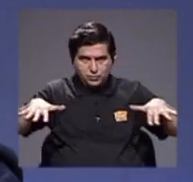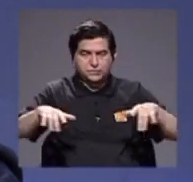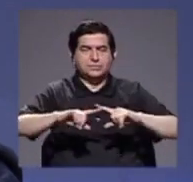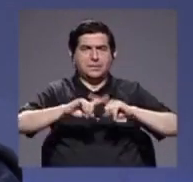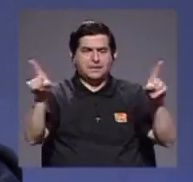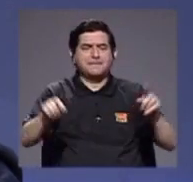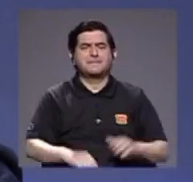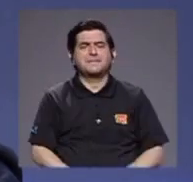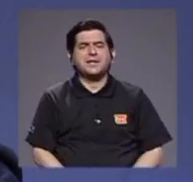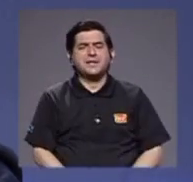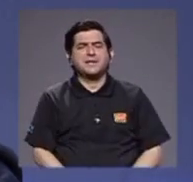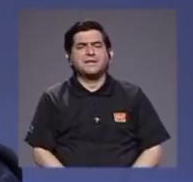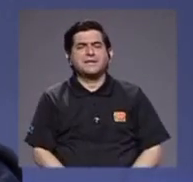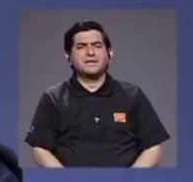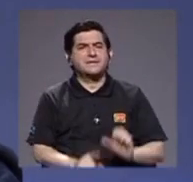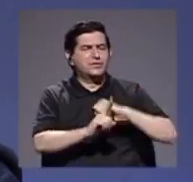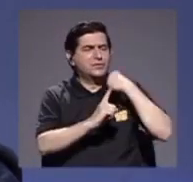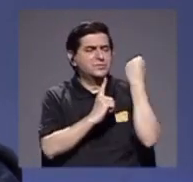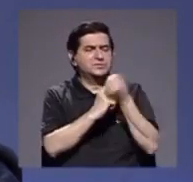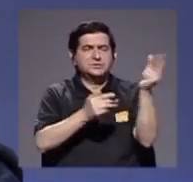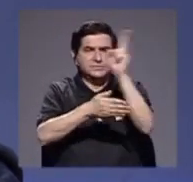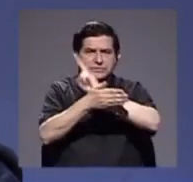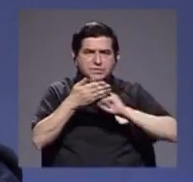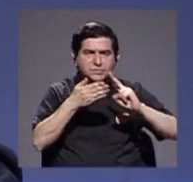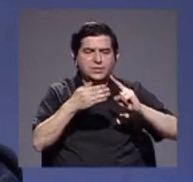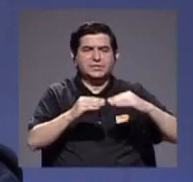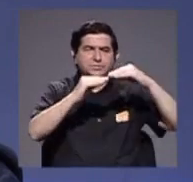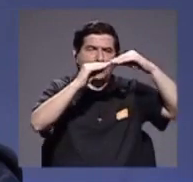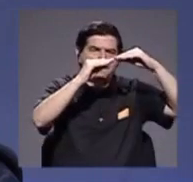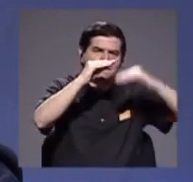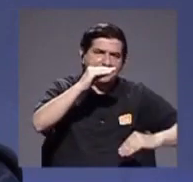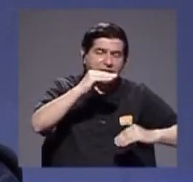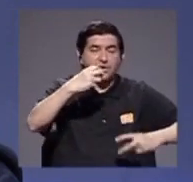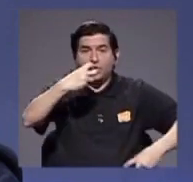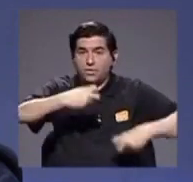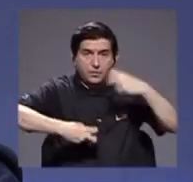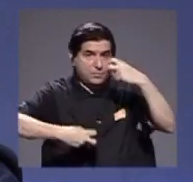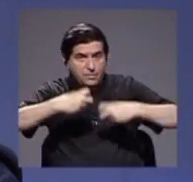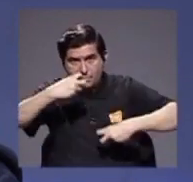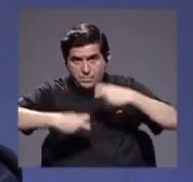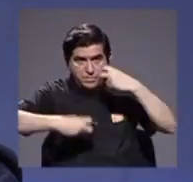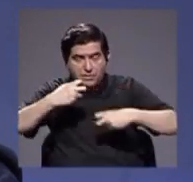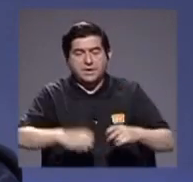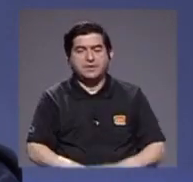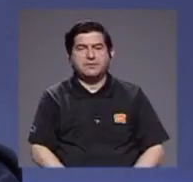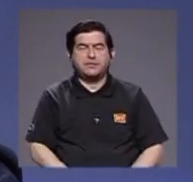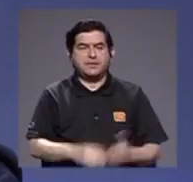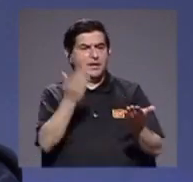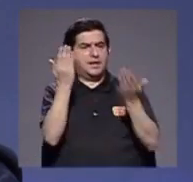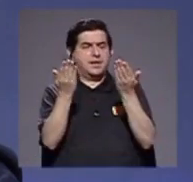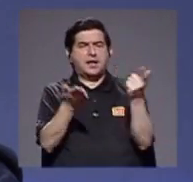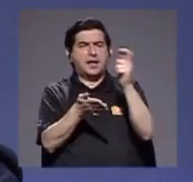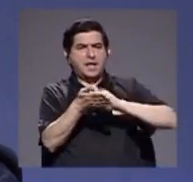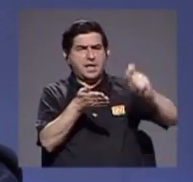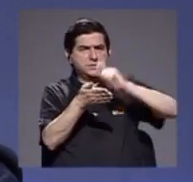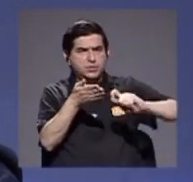de las universidades es menor que el problema de la primaria, la